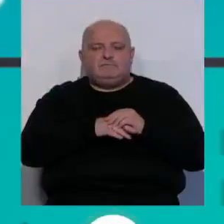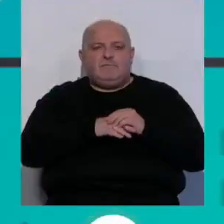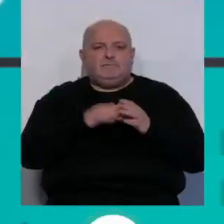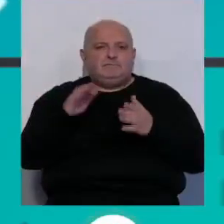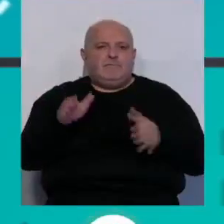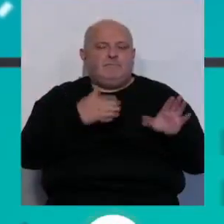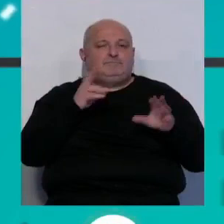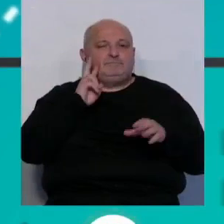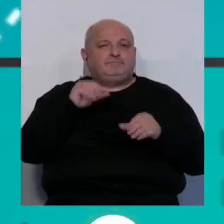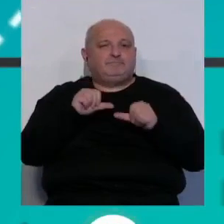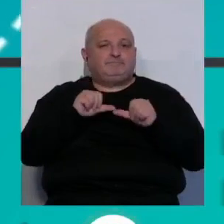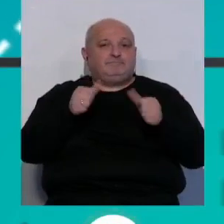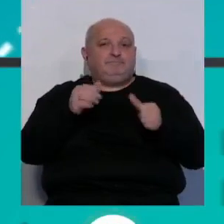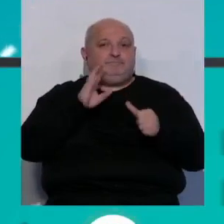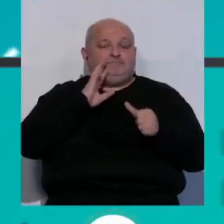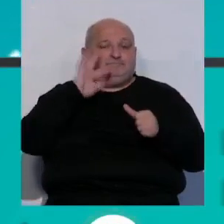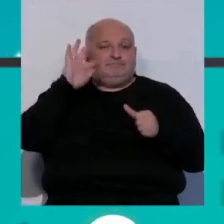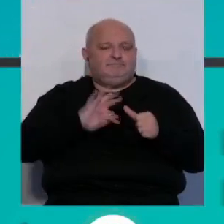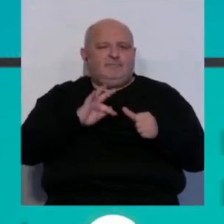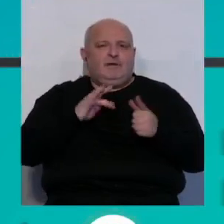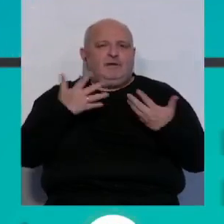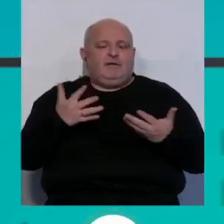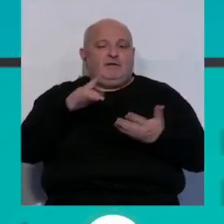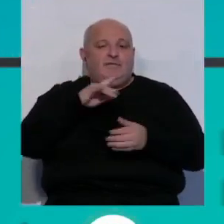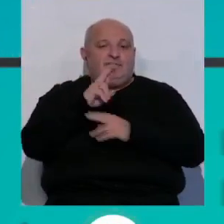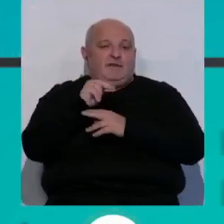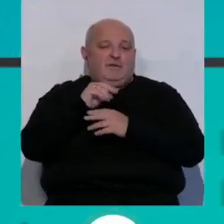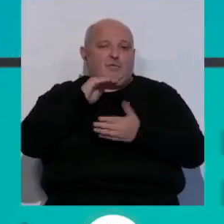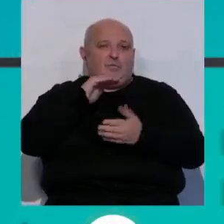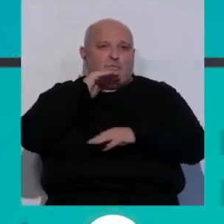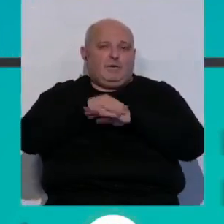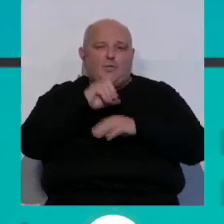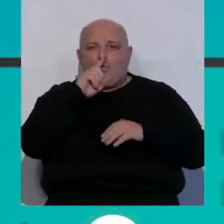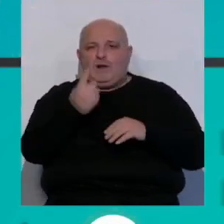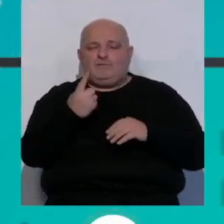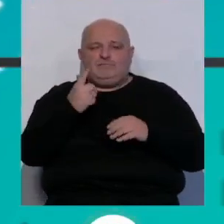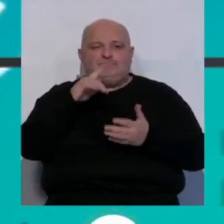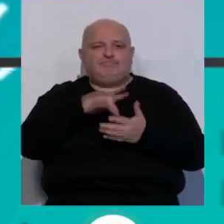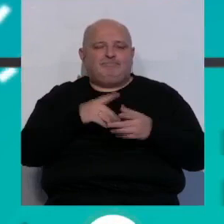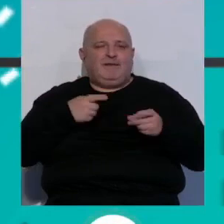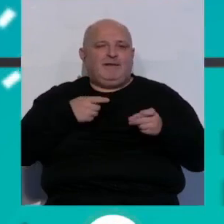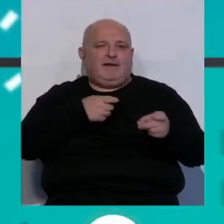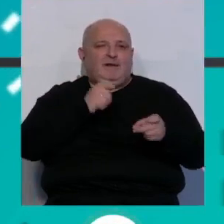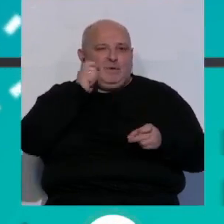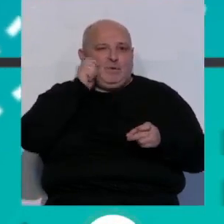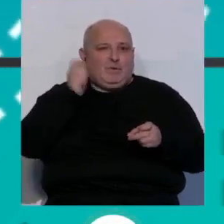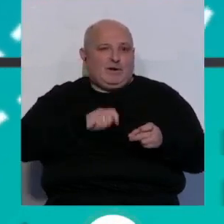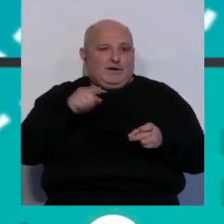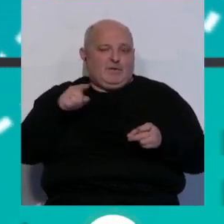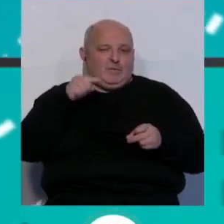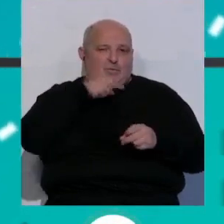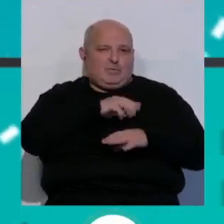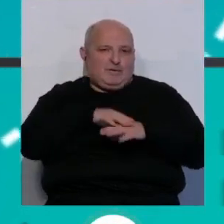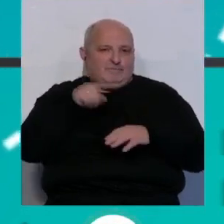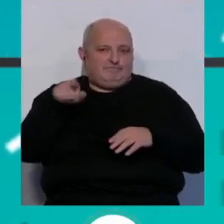Como veíamos al inicio de este espacio informativo, es que este viernes se cumple un año de la invasión rusa-rusia de Ucrania.